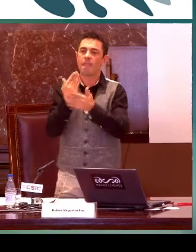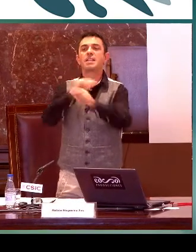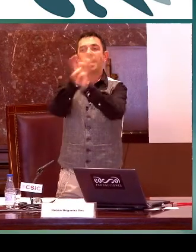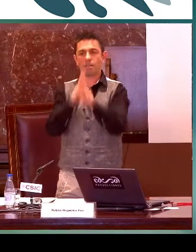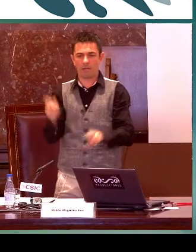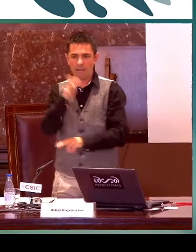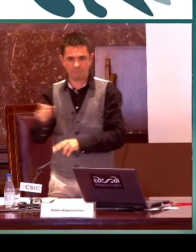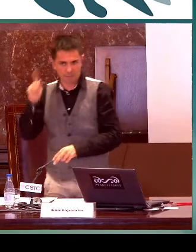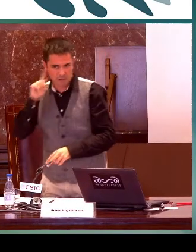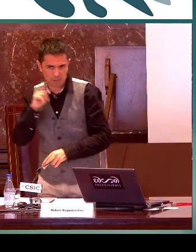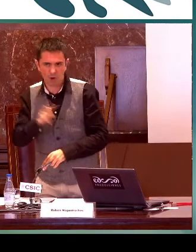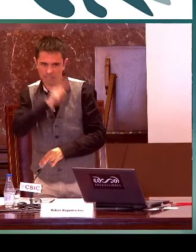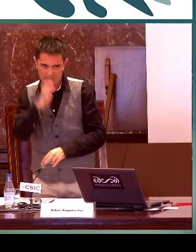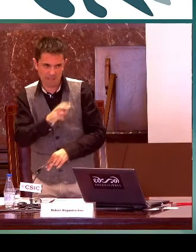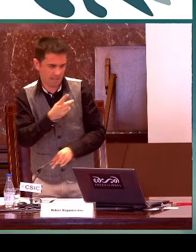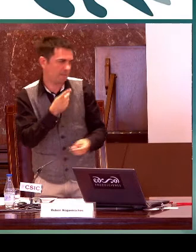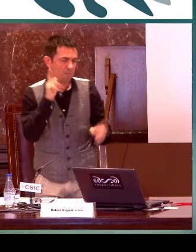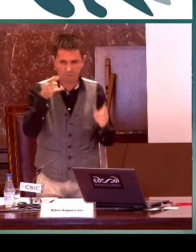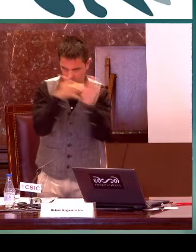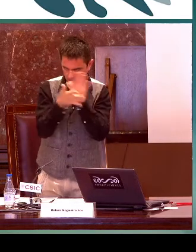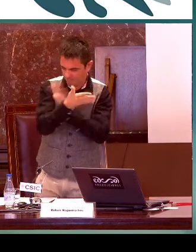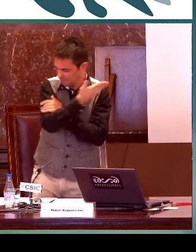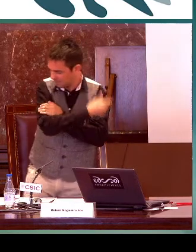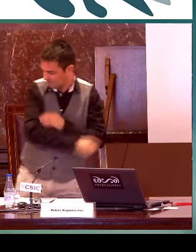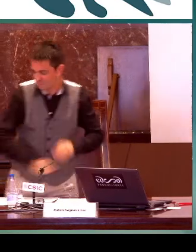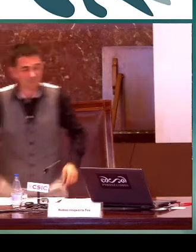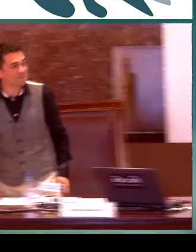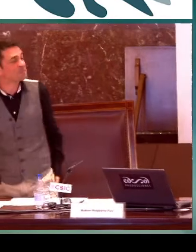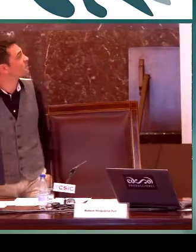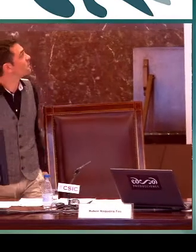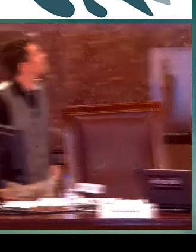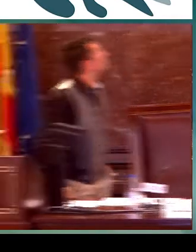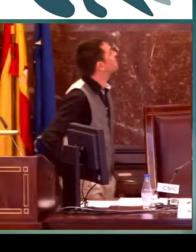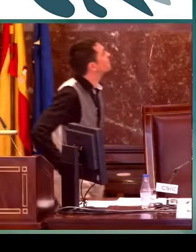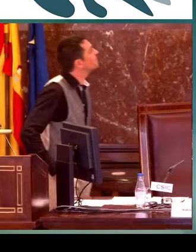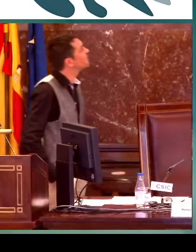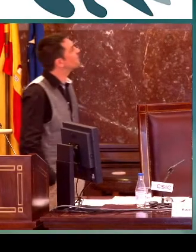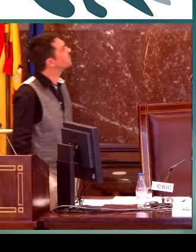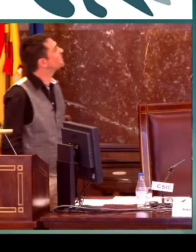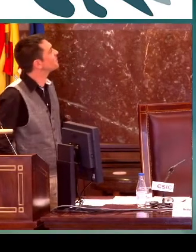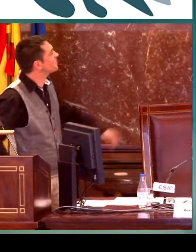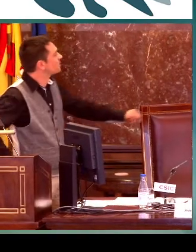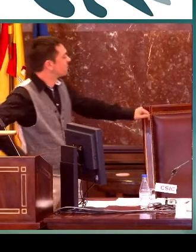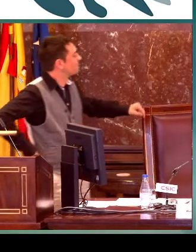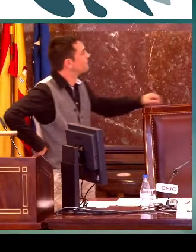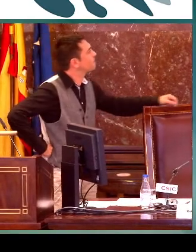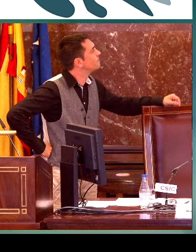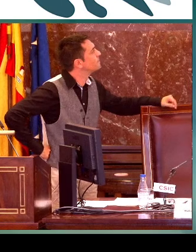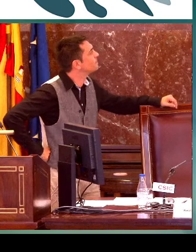la comunidad sorda cuál es el día importante para la comunidad sorda el día internacional de las personas sordas entonces están un poco explicando eso.